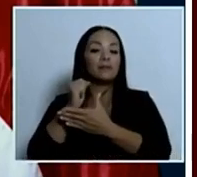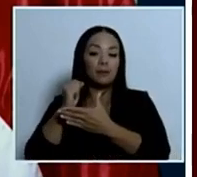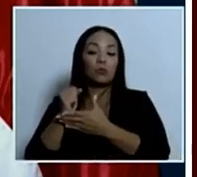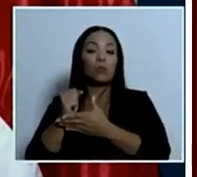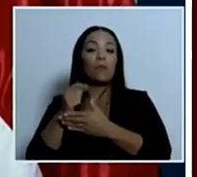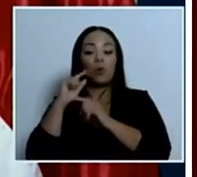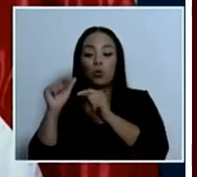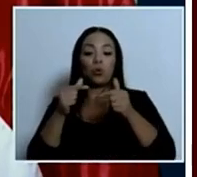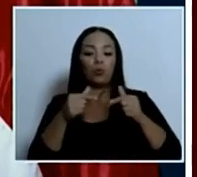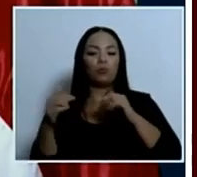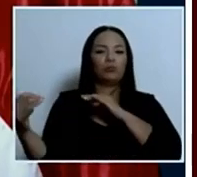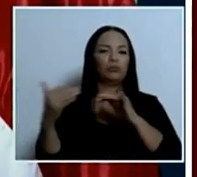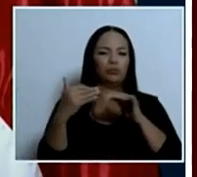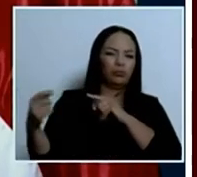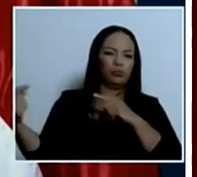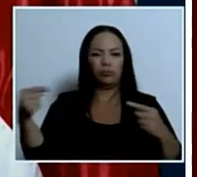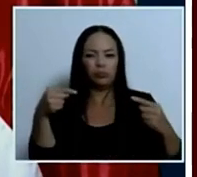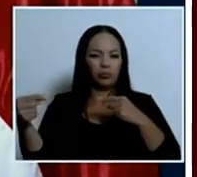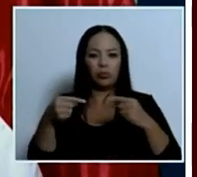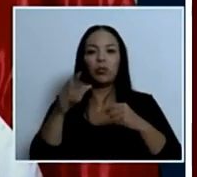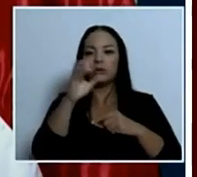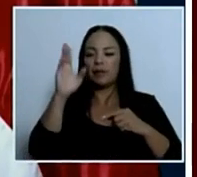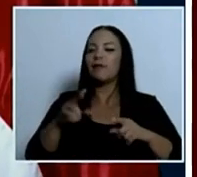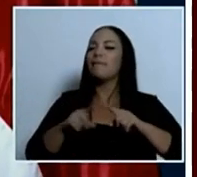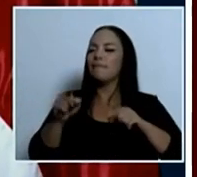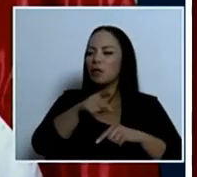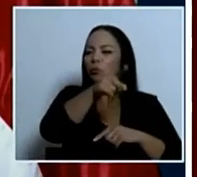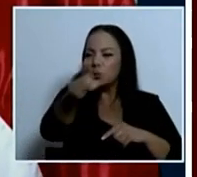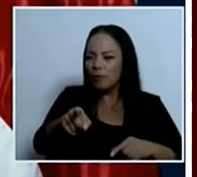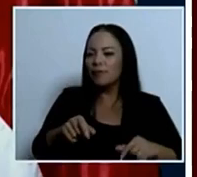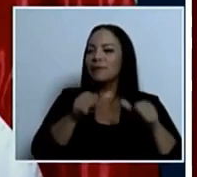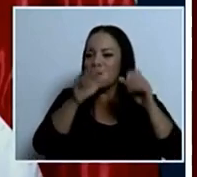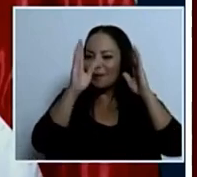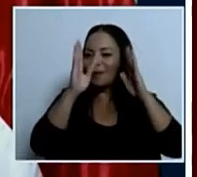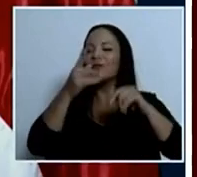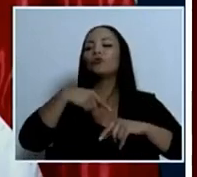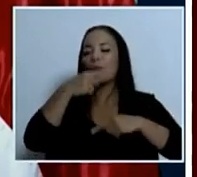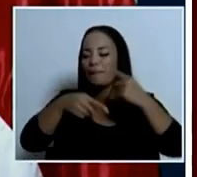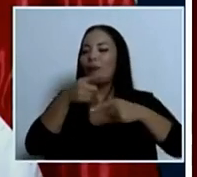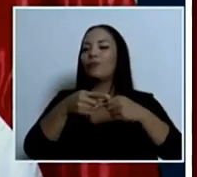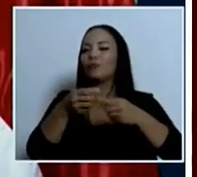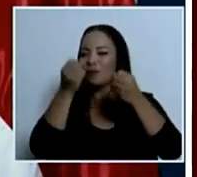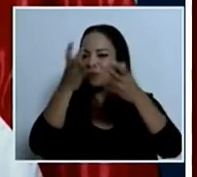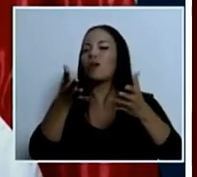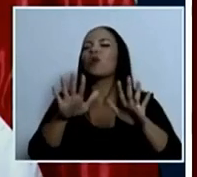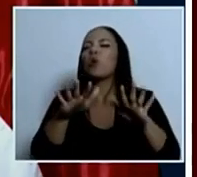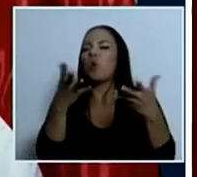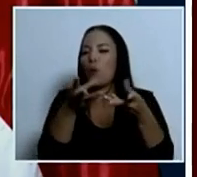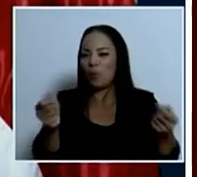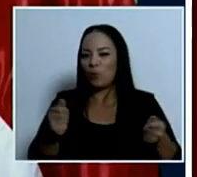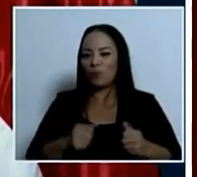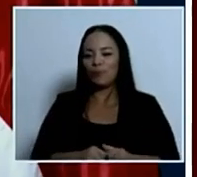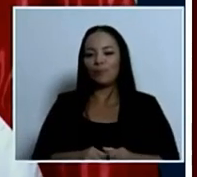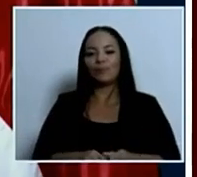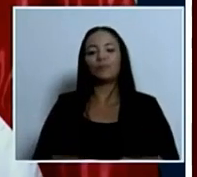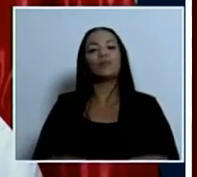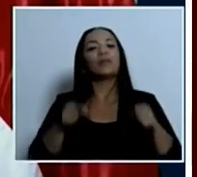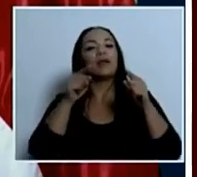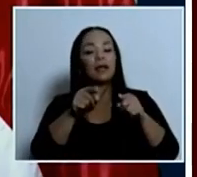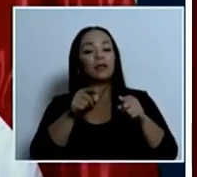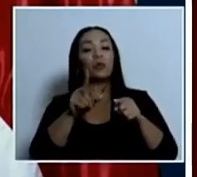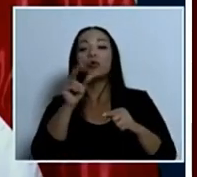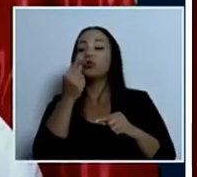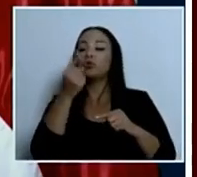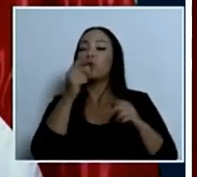guerra de pandillas en Costa Rica manténgase sintonizado ténganos paciencia pero no solo en la ley de contra el crimen esta ley de